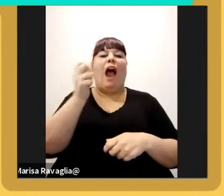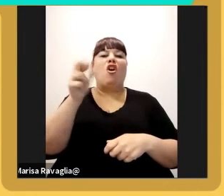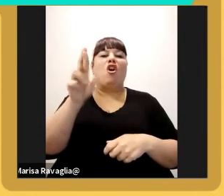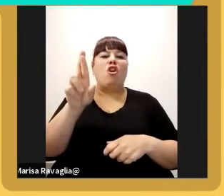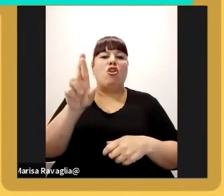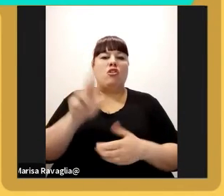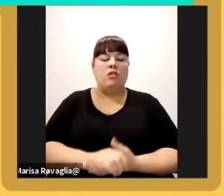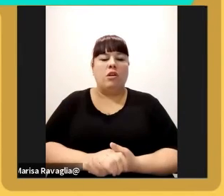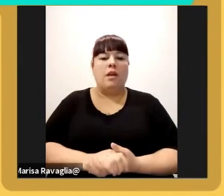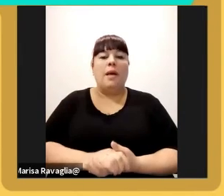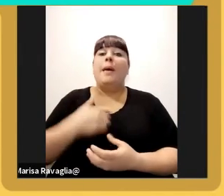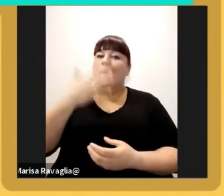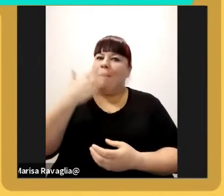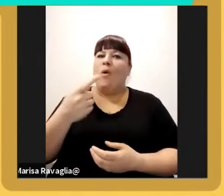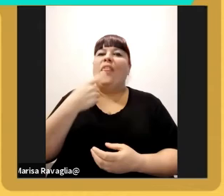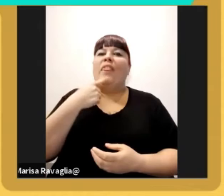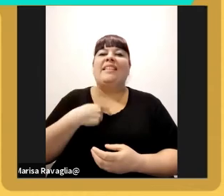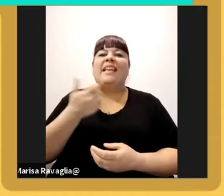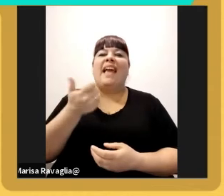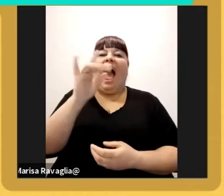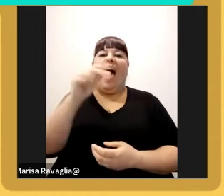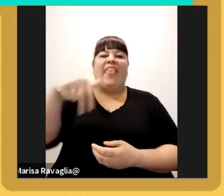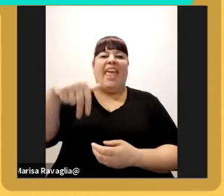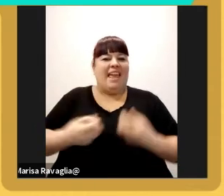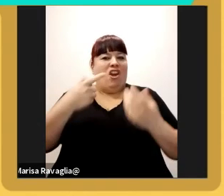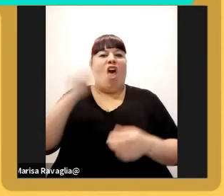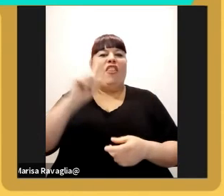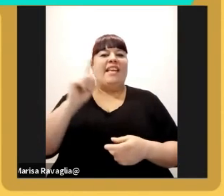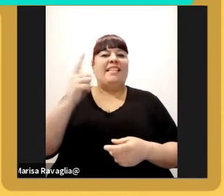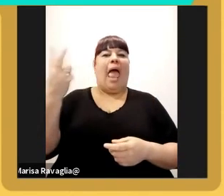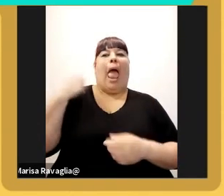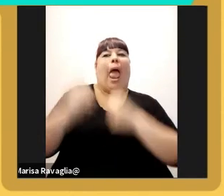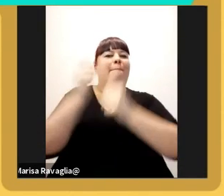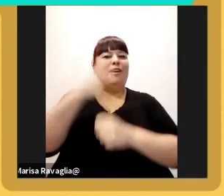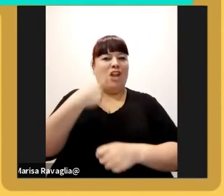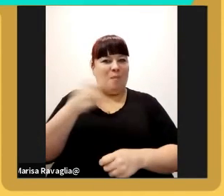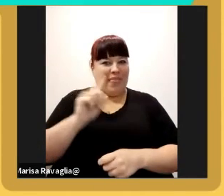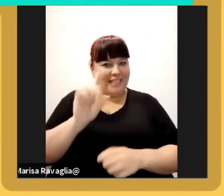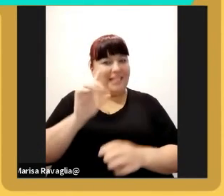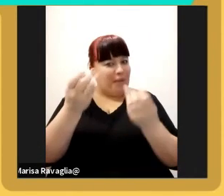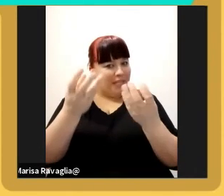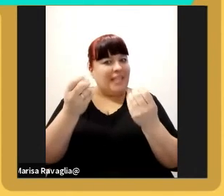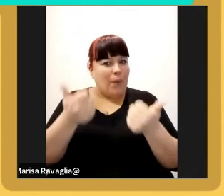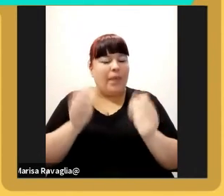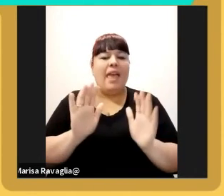me gustó porque me decís ADN emprendedor y no me decís gen empresarial pero estamos bien Eduardo o sea